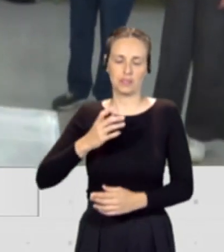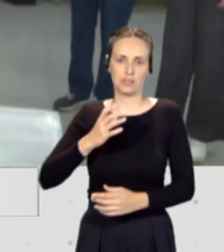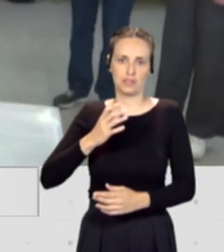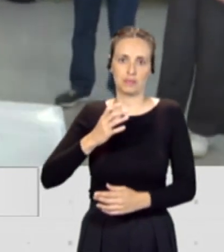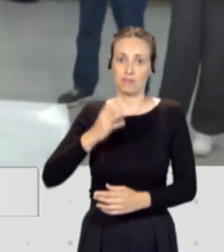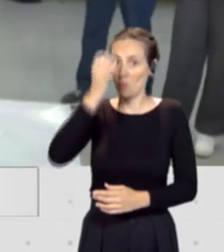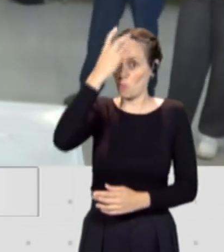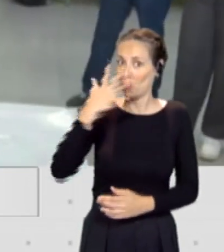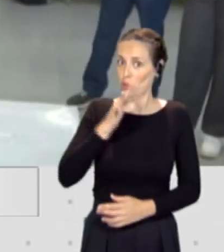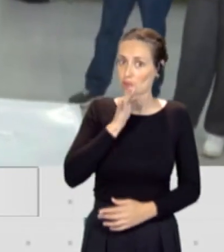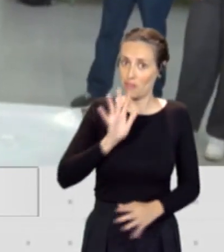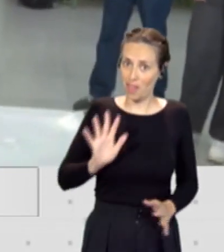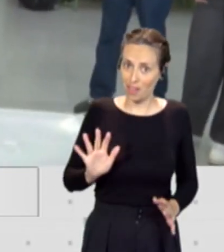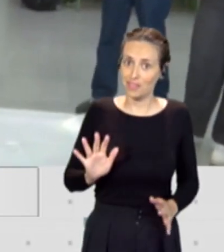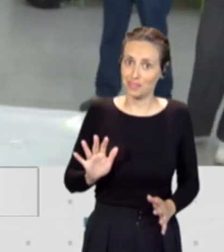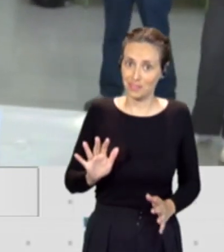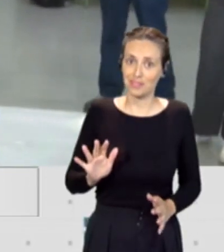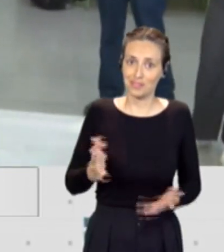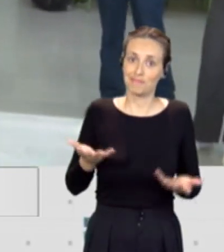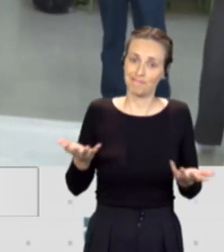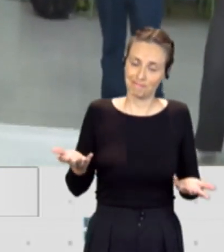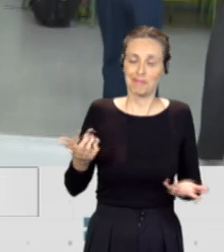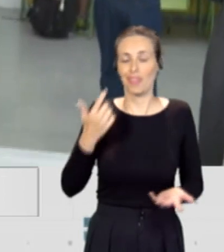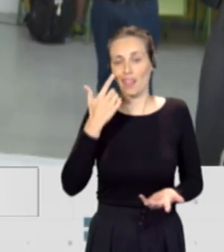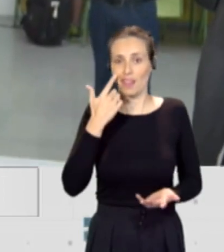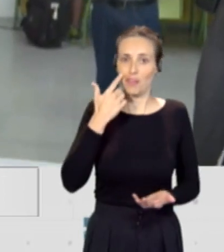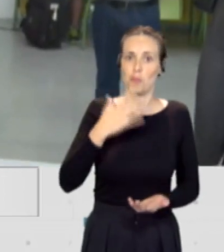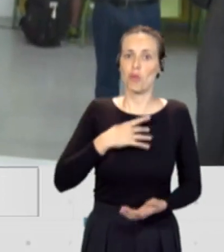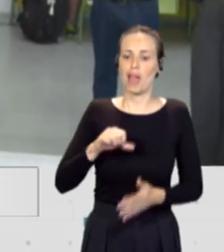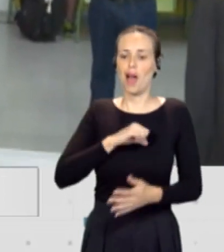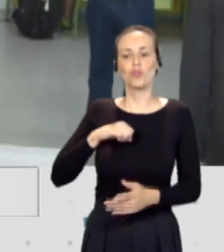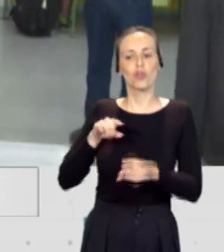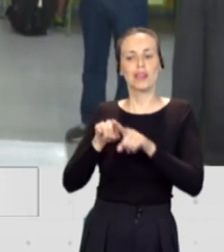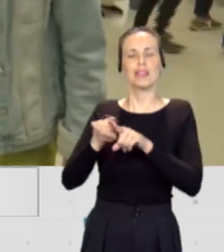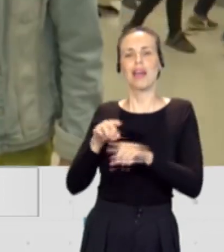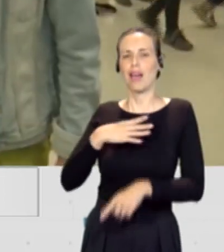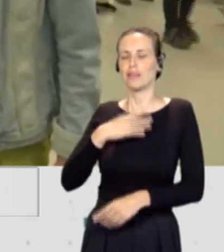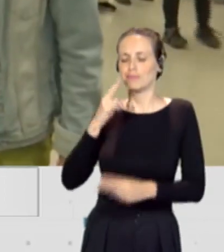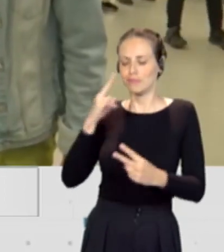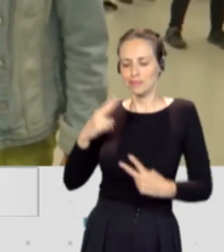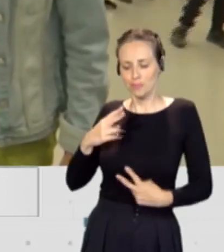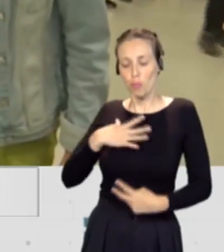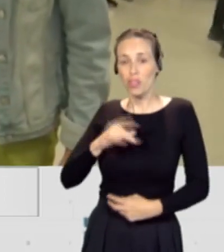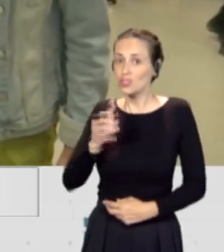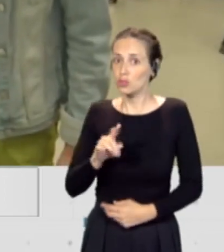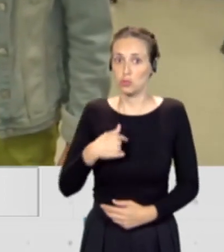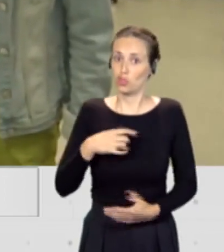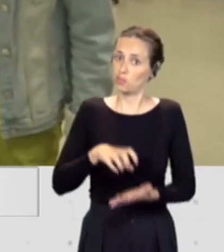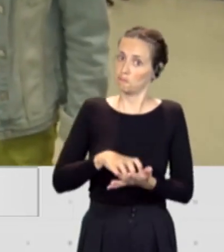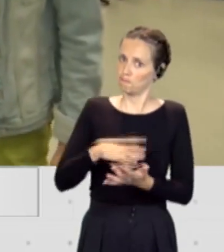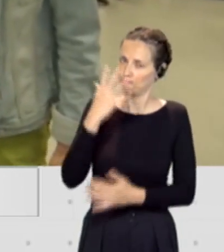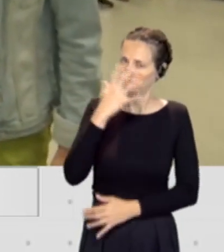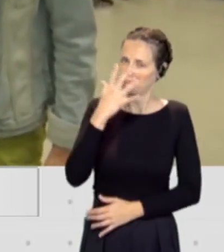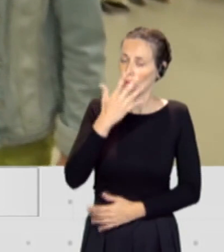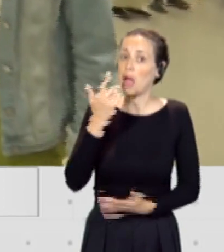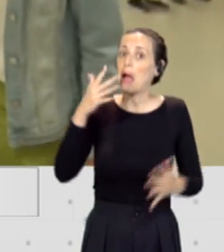Puy de Muñoz lo ha hecho. Por lo tanto, también hay que hacer, a ver si son capaces de hacer esa autocrítica. O yo lo dudo, aunque viendo lo que pasó